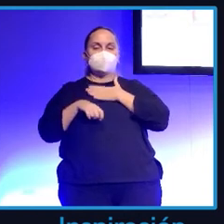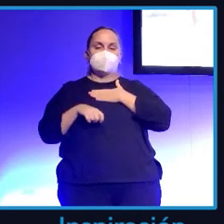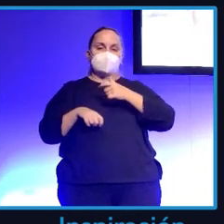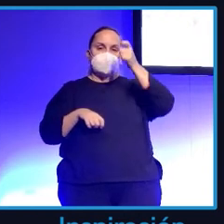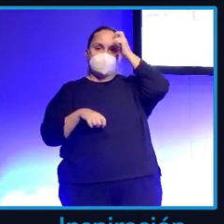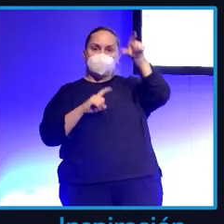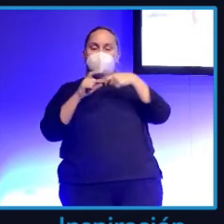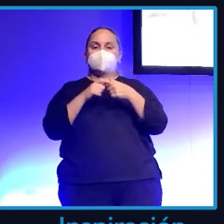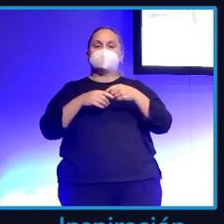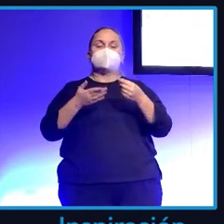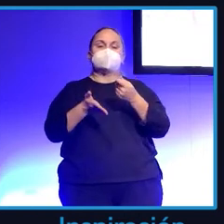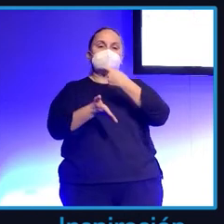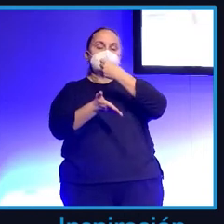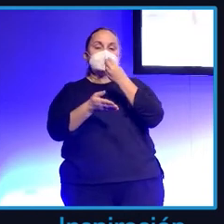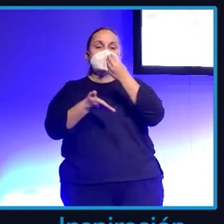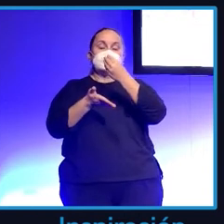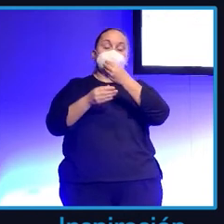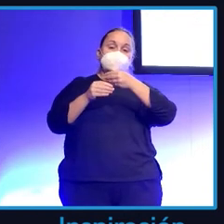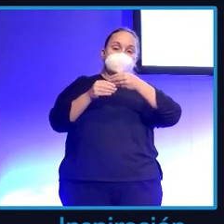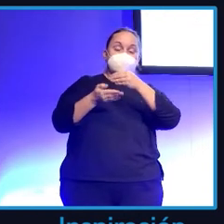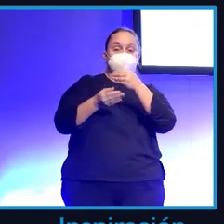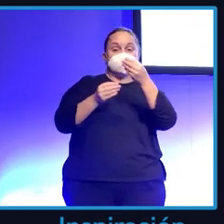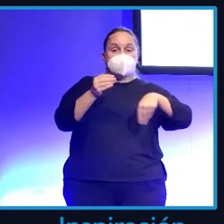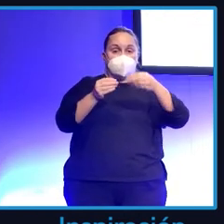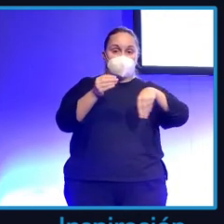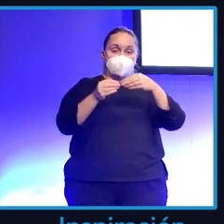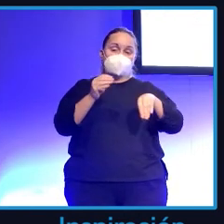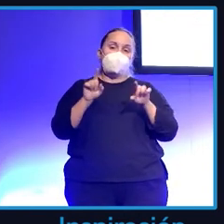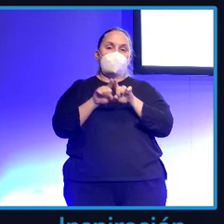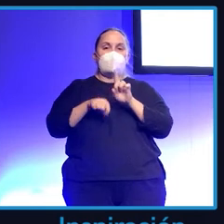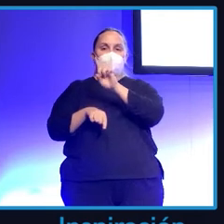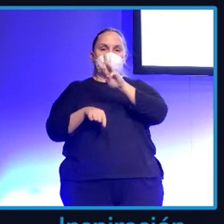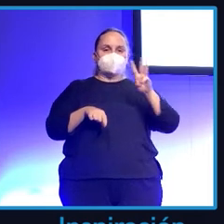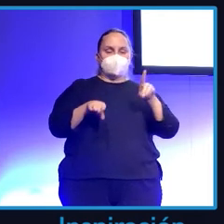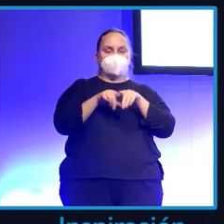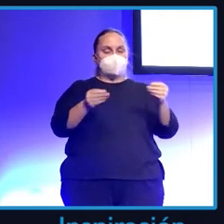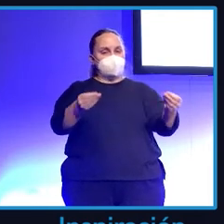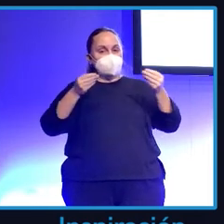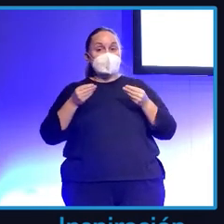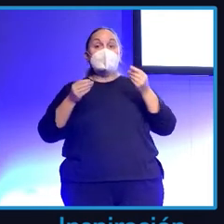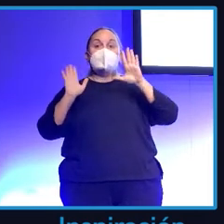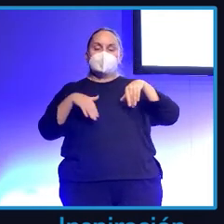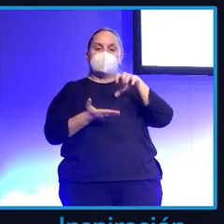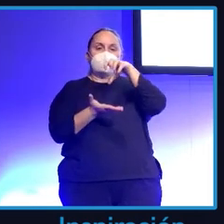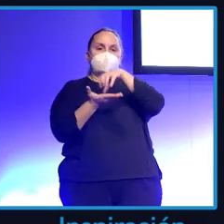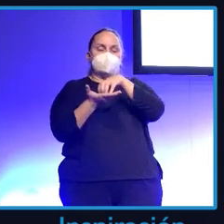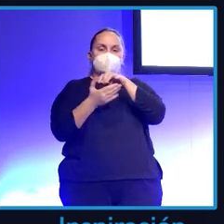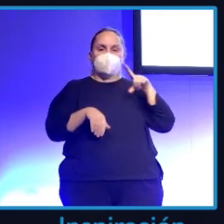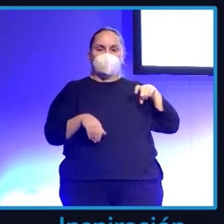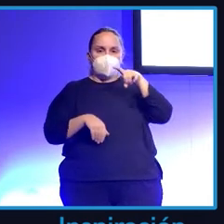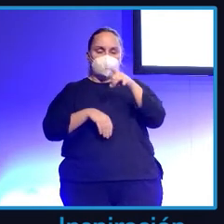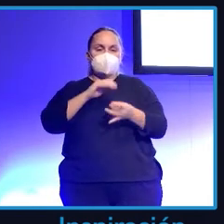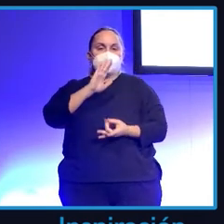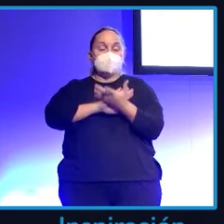del 123 que me tenían preparado de sorpresa. Bueno, con ese dinero fue el pistoletazo para hacer un centro psico-oncológico en mi pueblo, en la